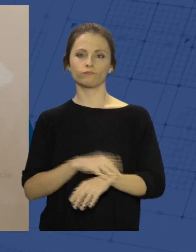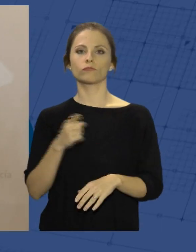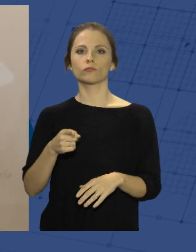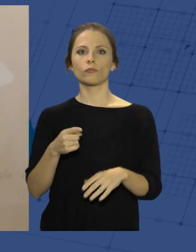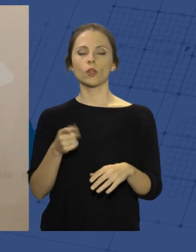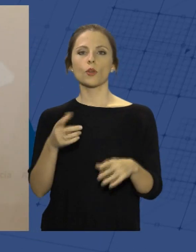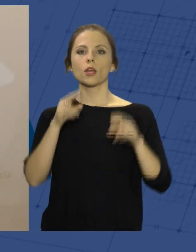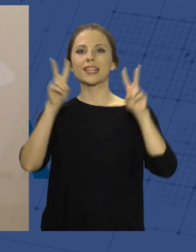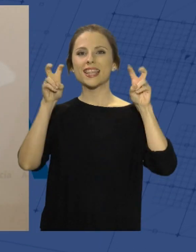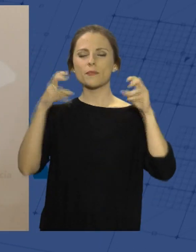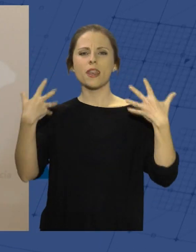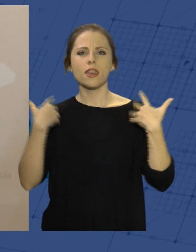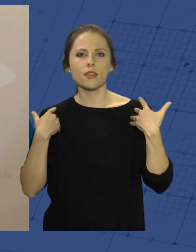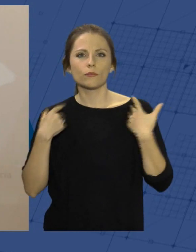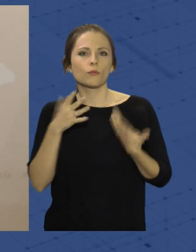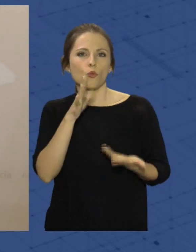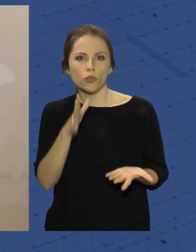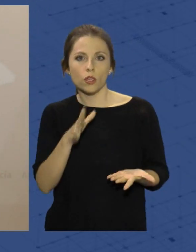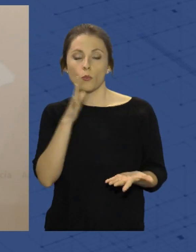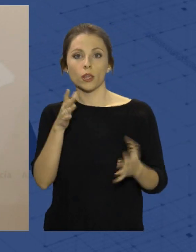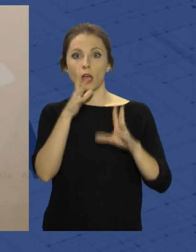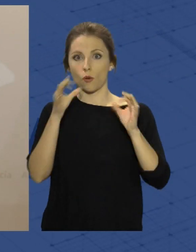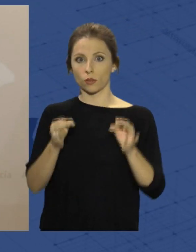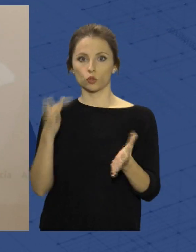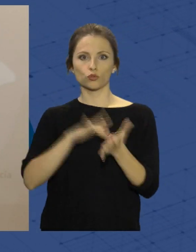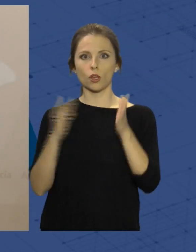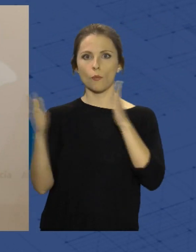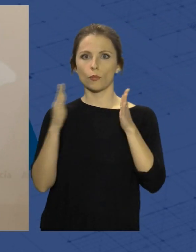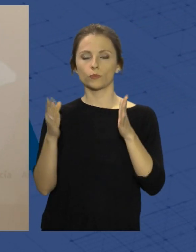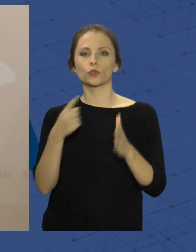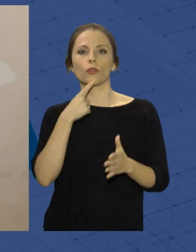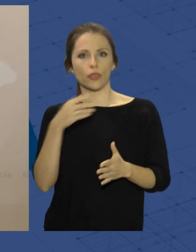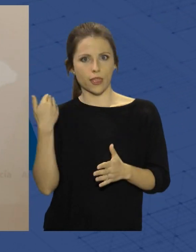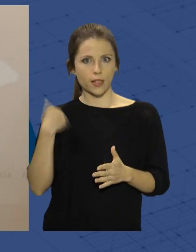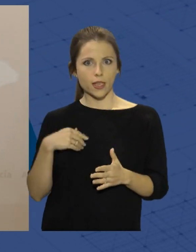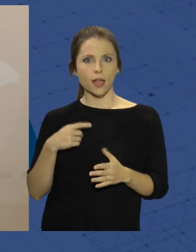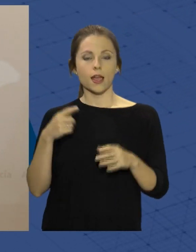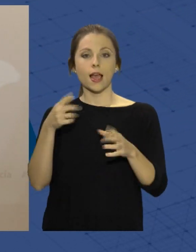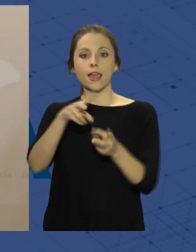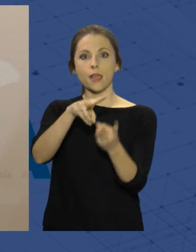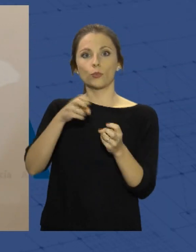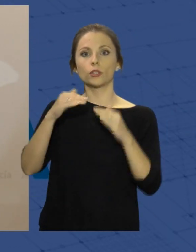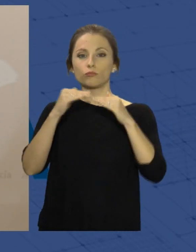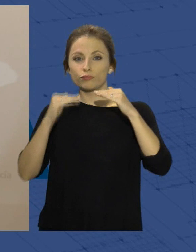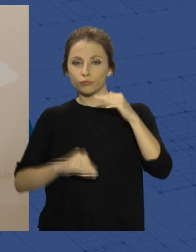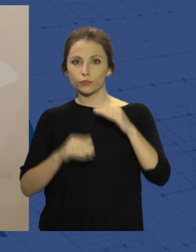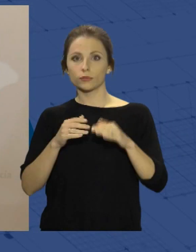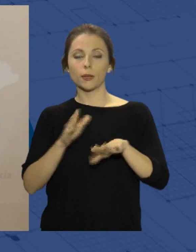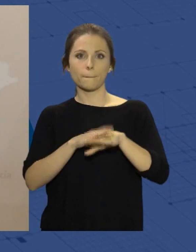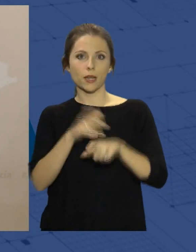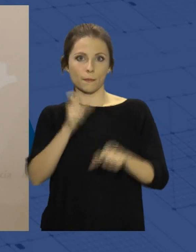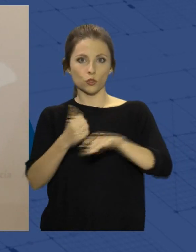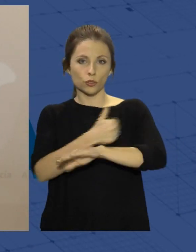¿Por qué? Porque cuando en estos momentos, como bien decía, bajamos los impuestos a los ciudadanos, estamos siendo responsables sobre las